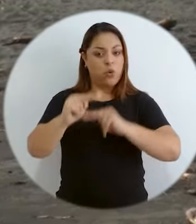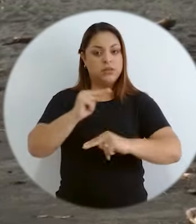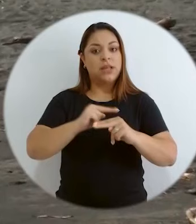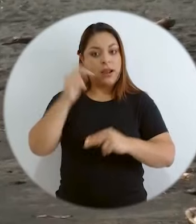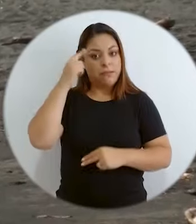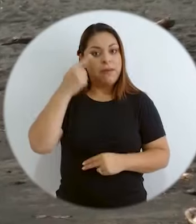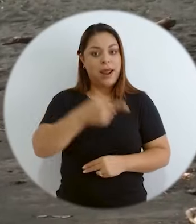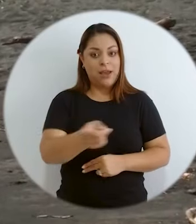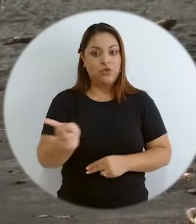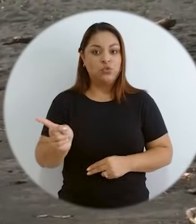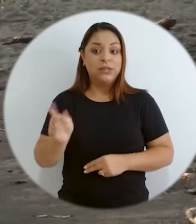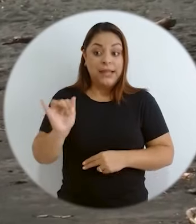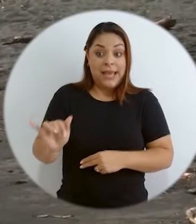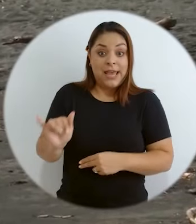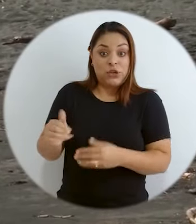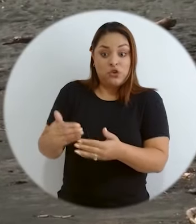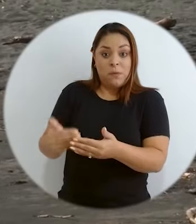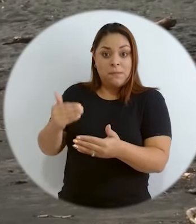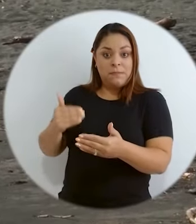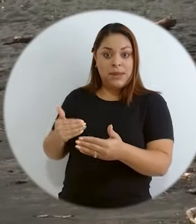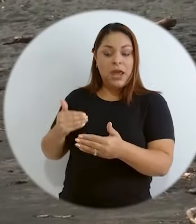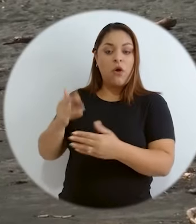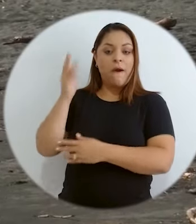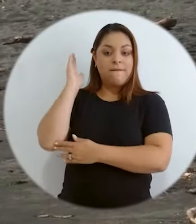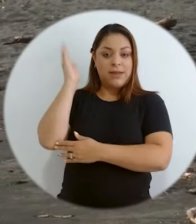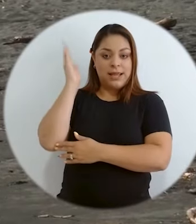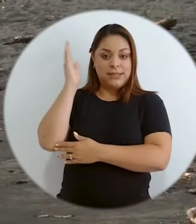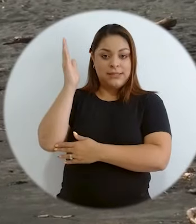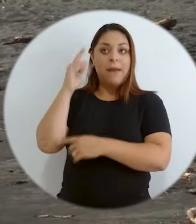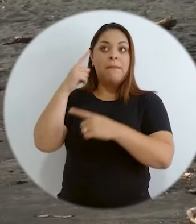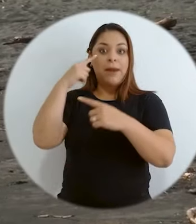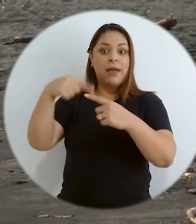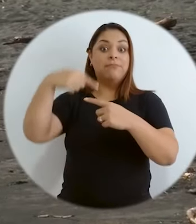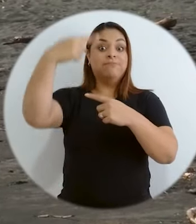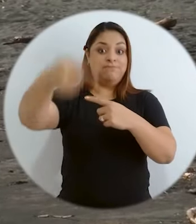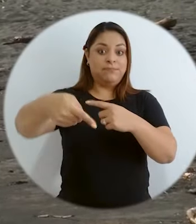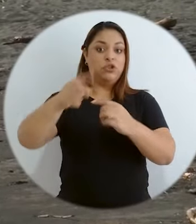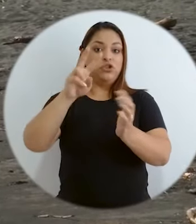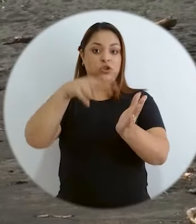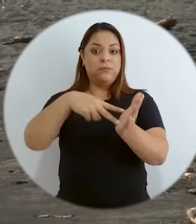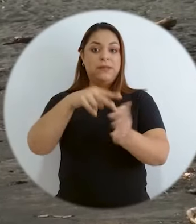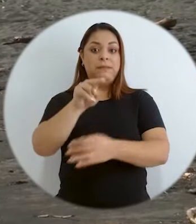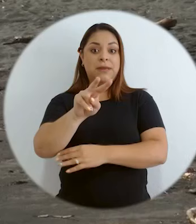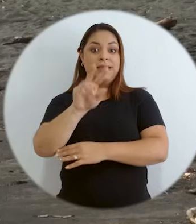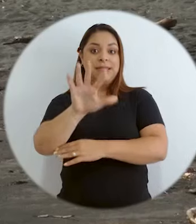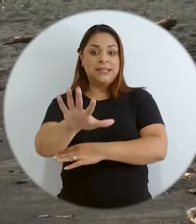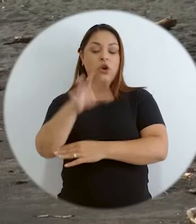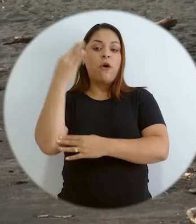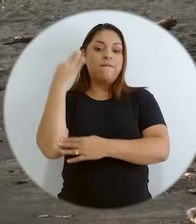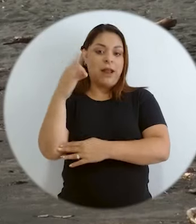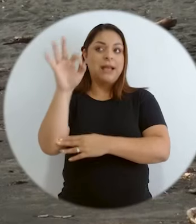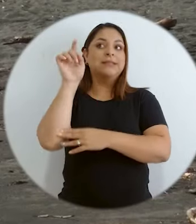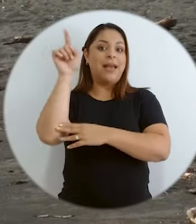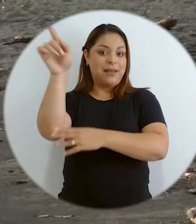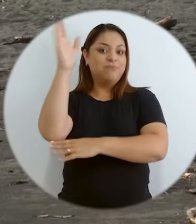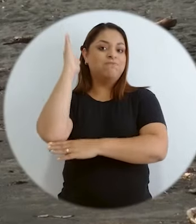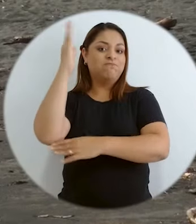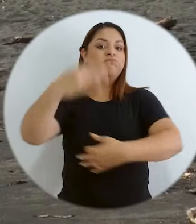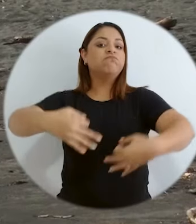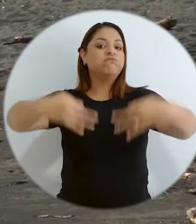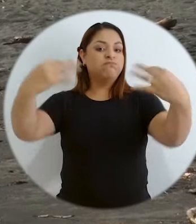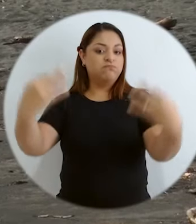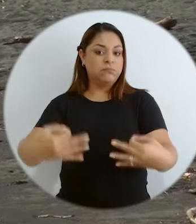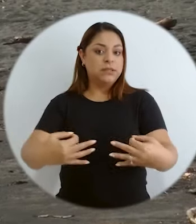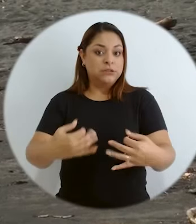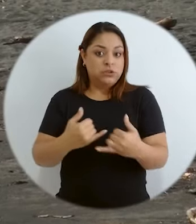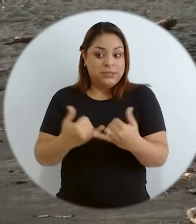y a negociar que para ellos es importante, porque esta es la preconferencia la que se va a llevar al 2025 a Francia, entonces de aquí van a salir temas